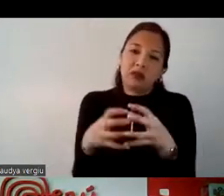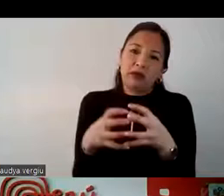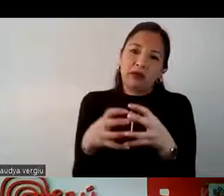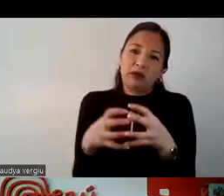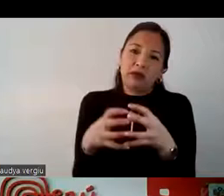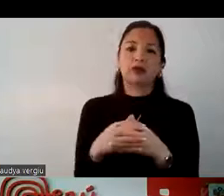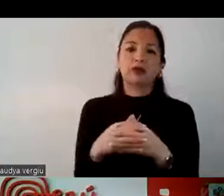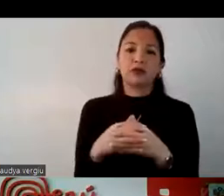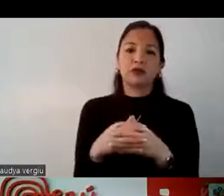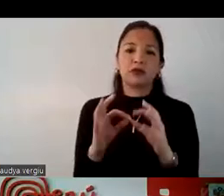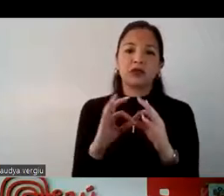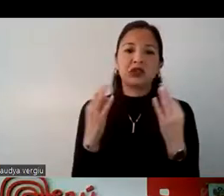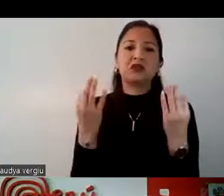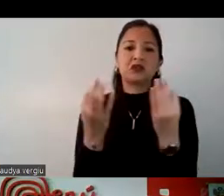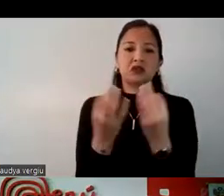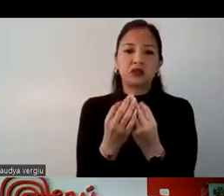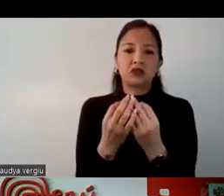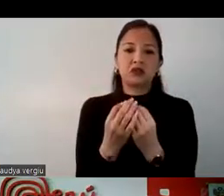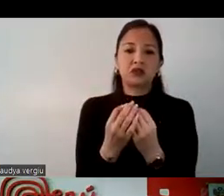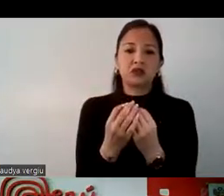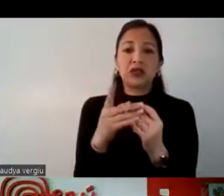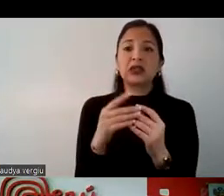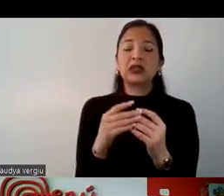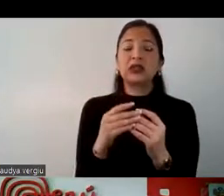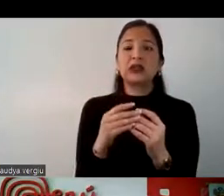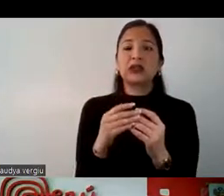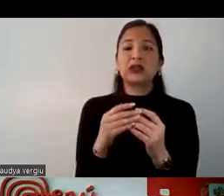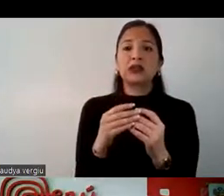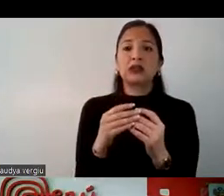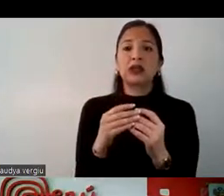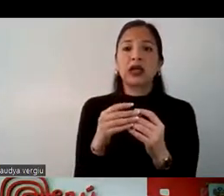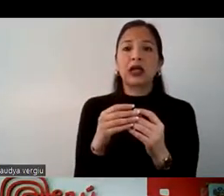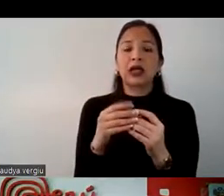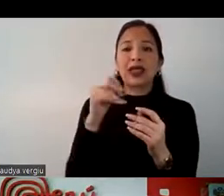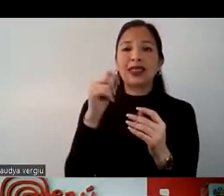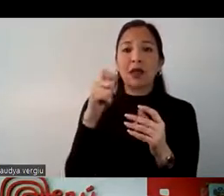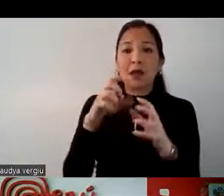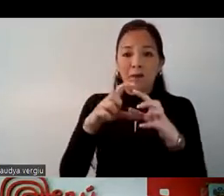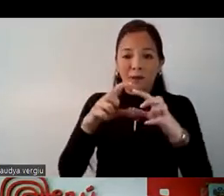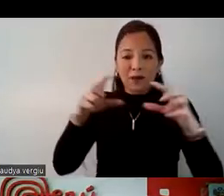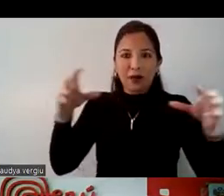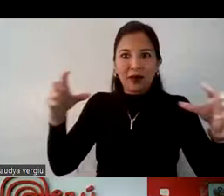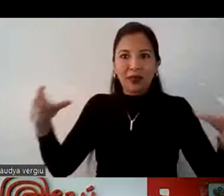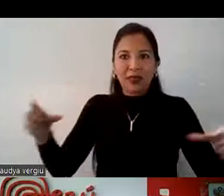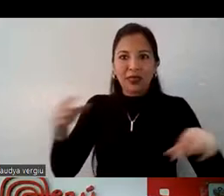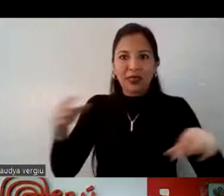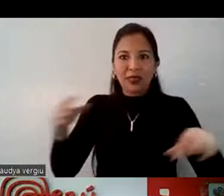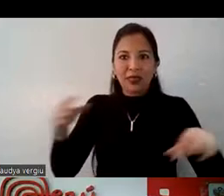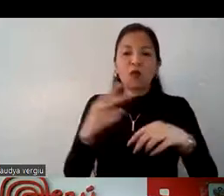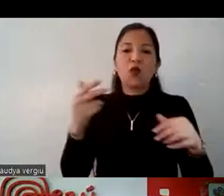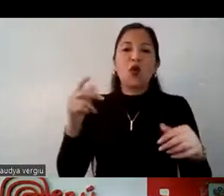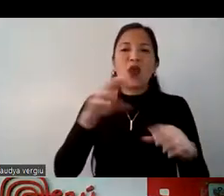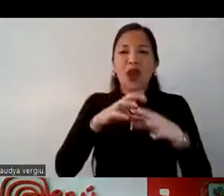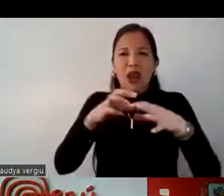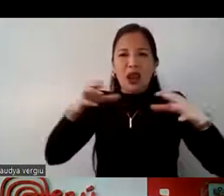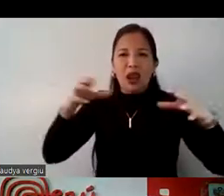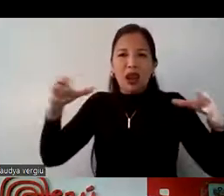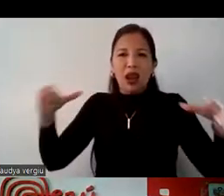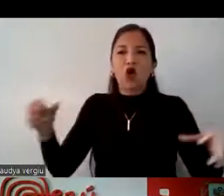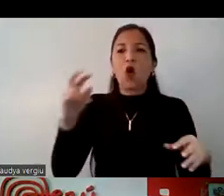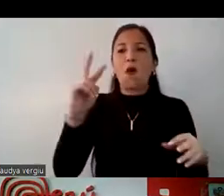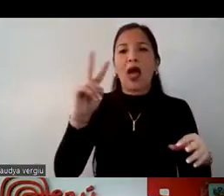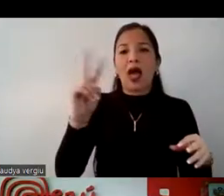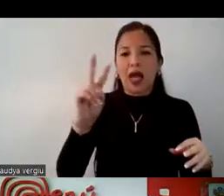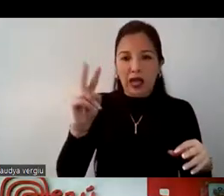Esas son, digamos, el tema de los, de los, de los periodos largos que tienen en vacaciones escolares. Ahora, el